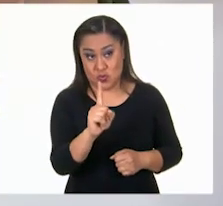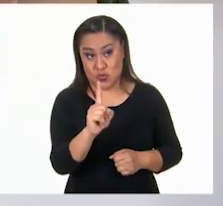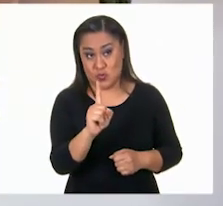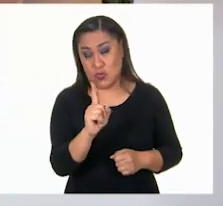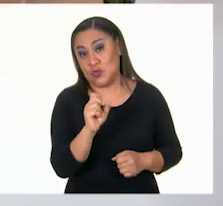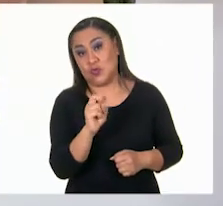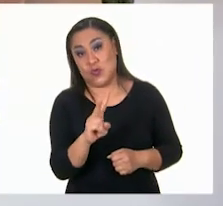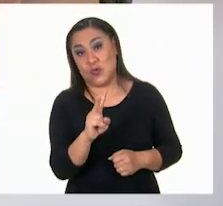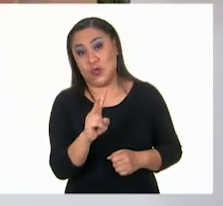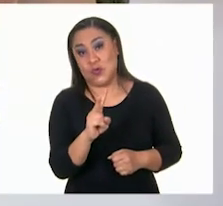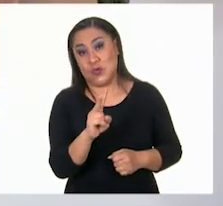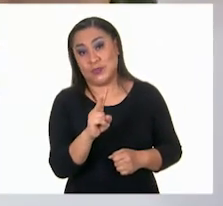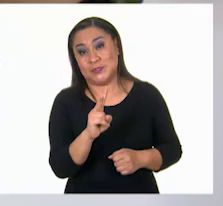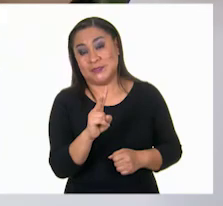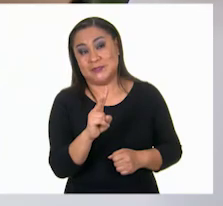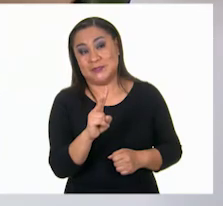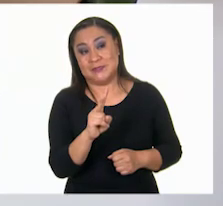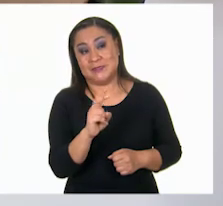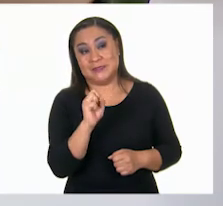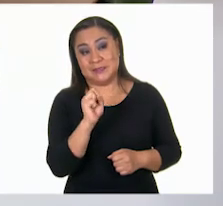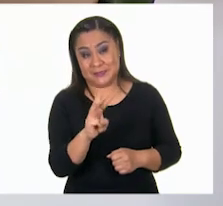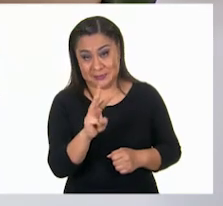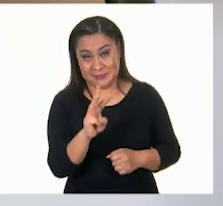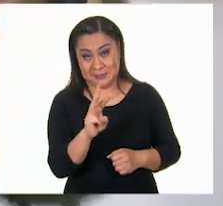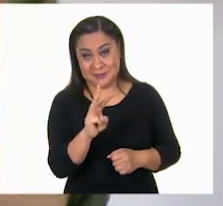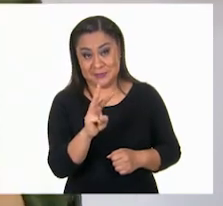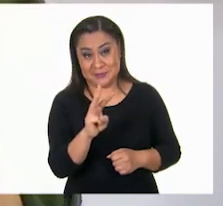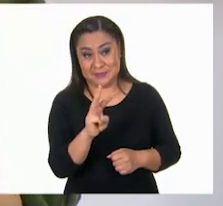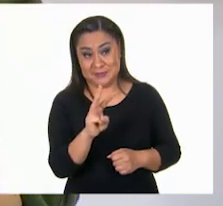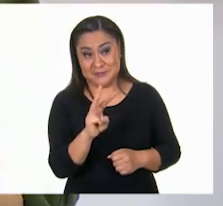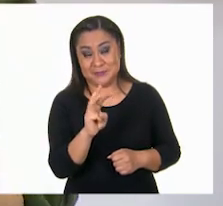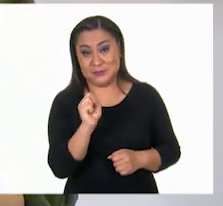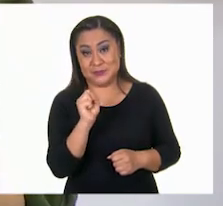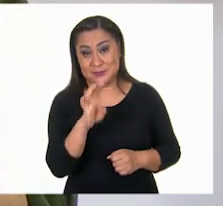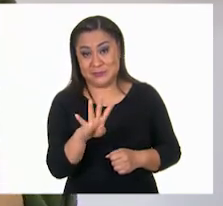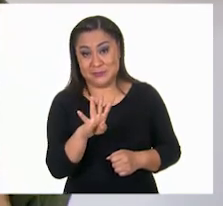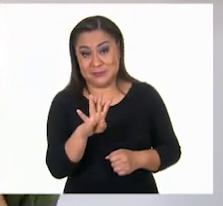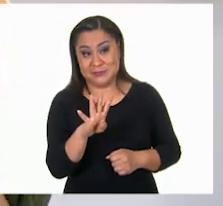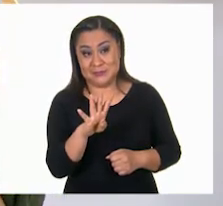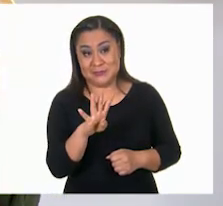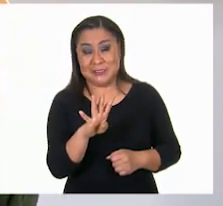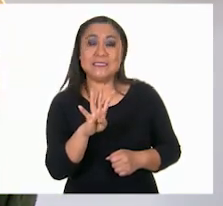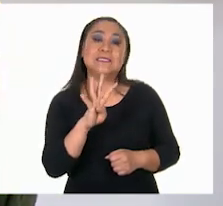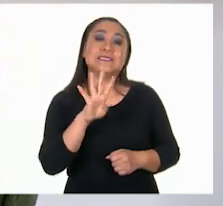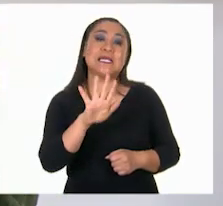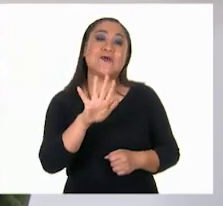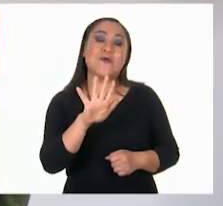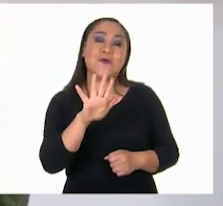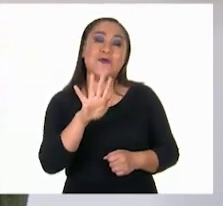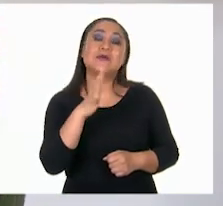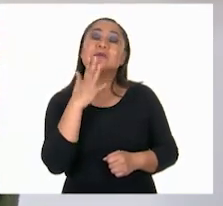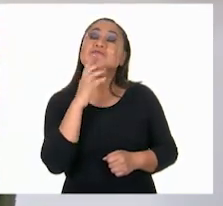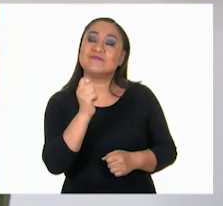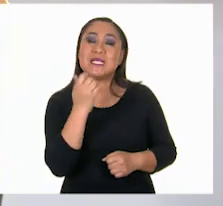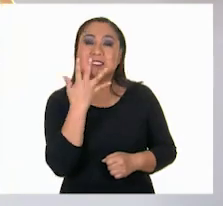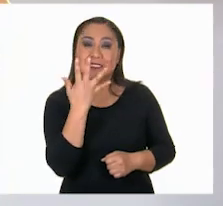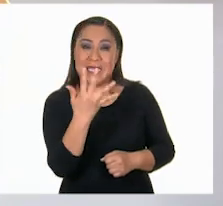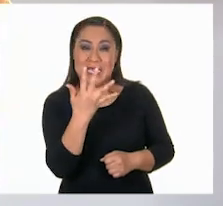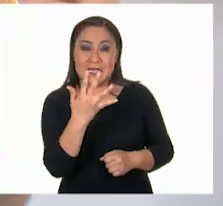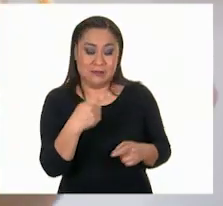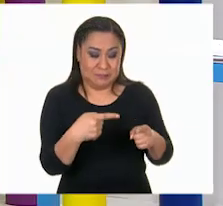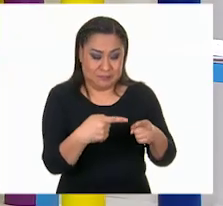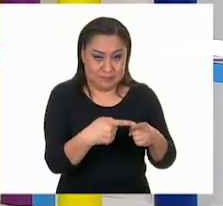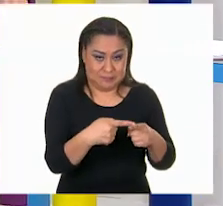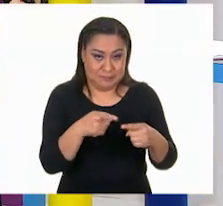dos, tres, cuatro, cinco. Cinco vértices. Ahora si